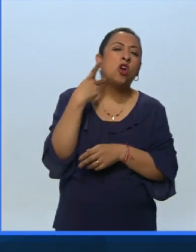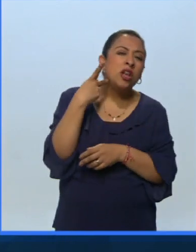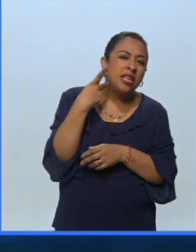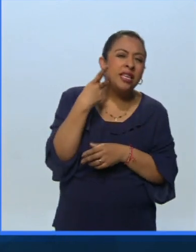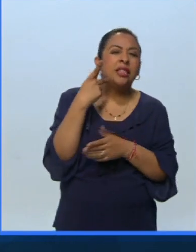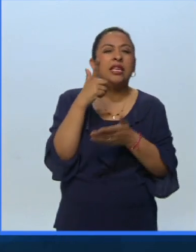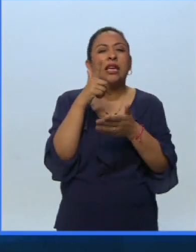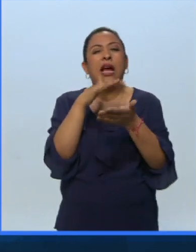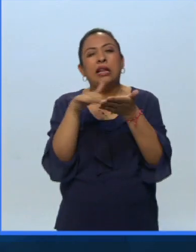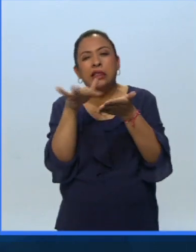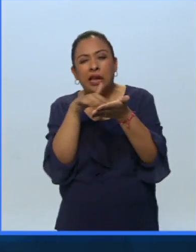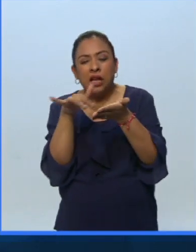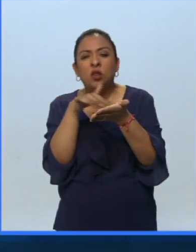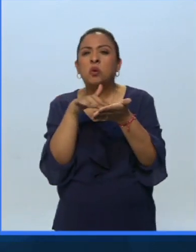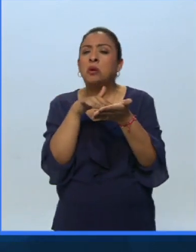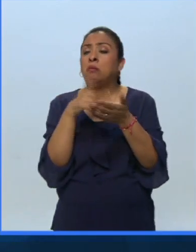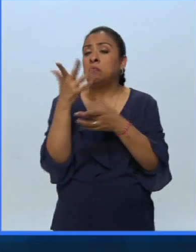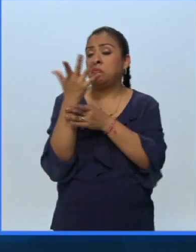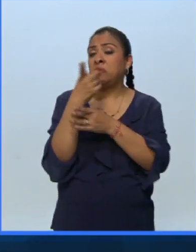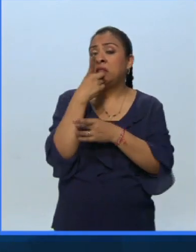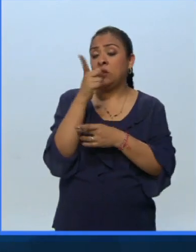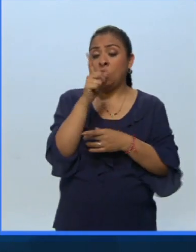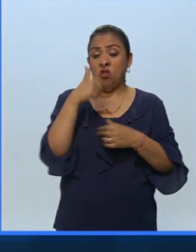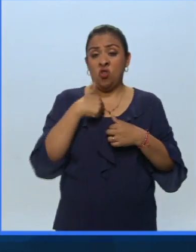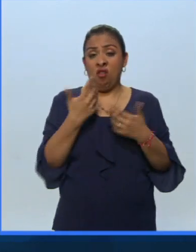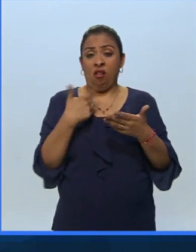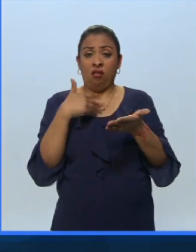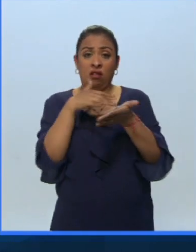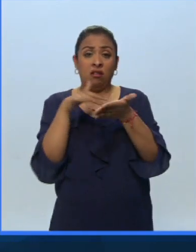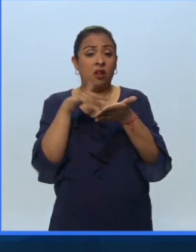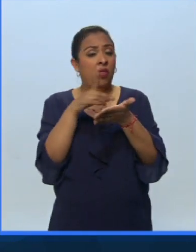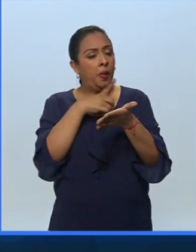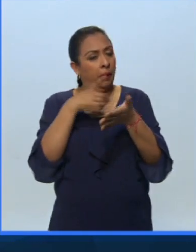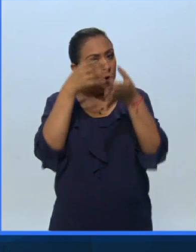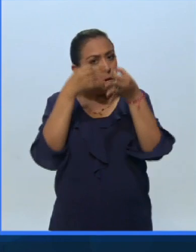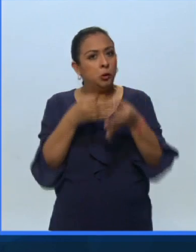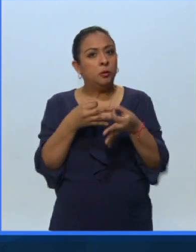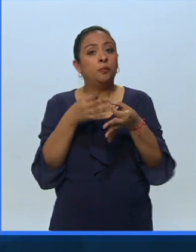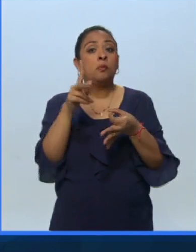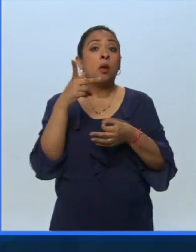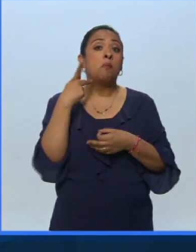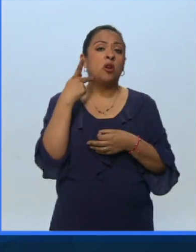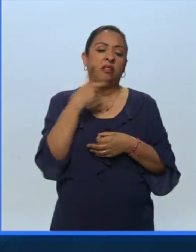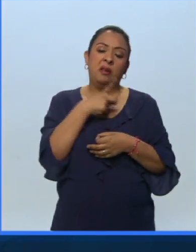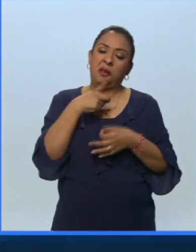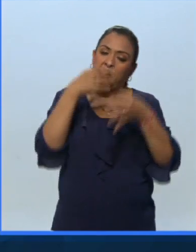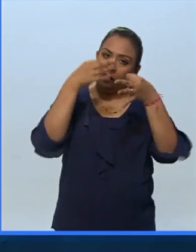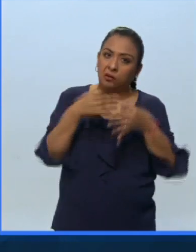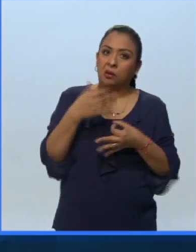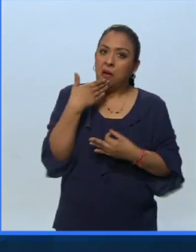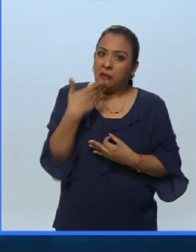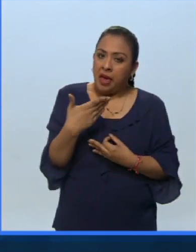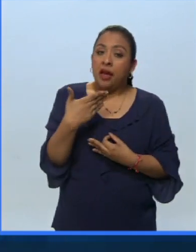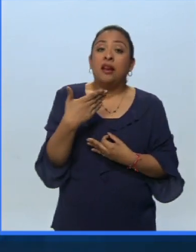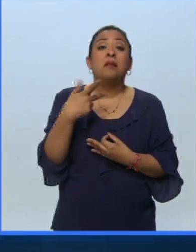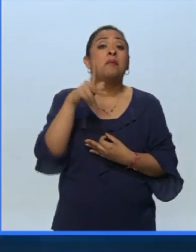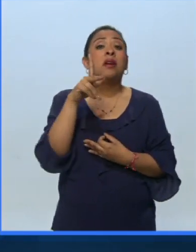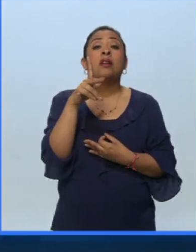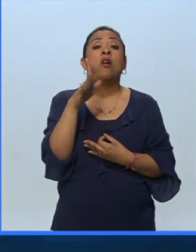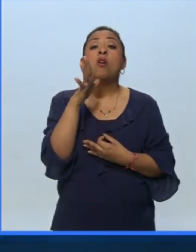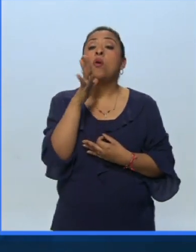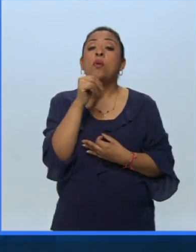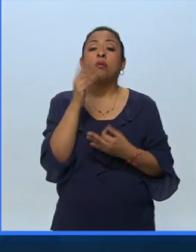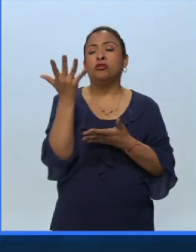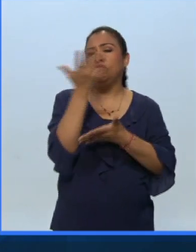y la literatura y dice cuando uno hace literatura tiene que hacer buena literatura cuando uno hace política tiene que hacer buena política pero no vamos a